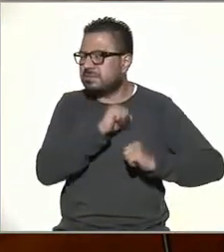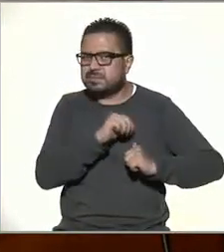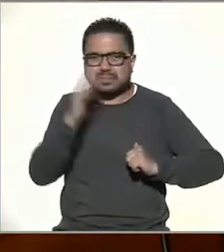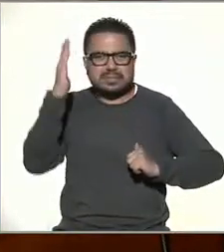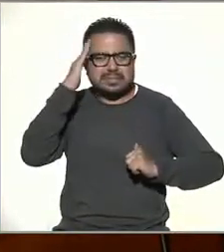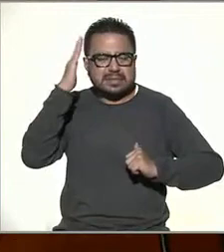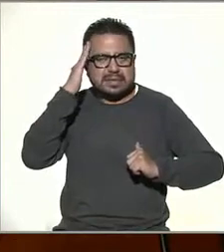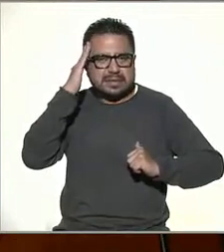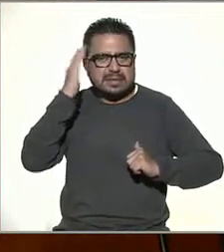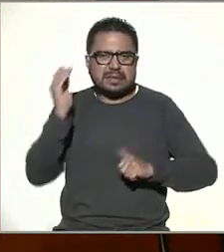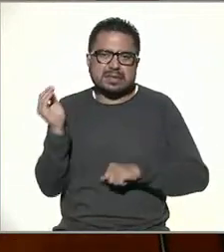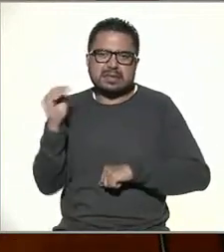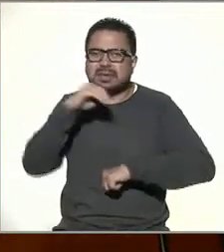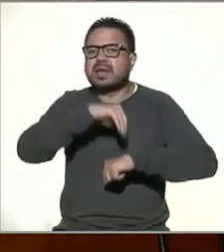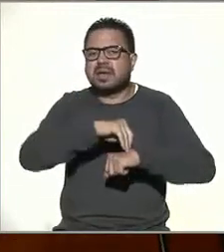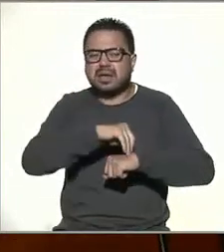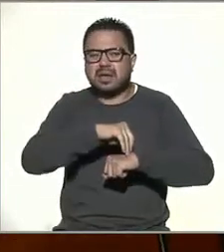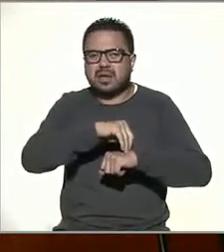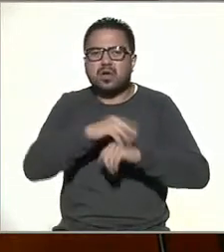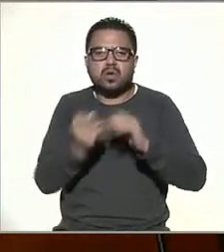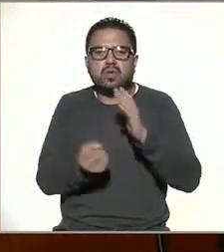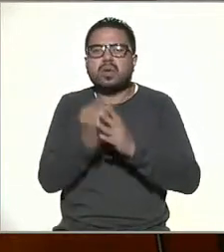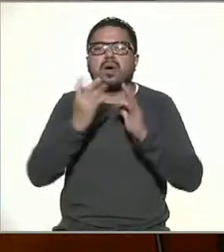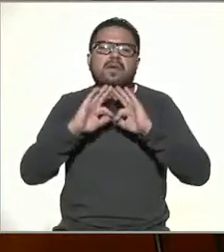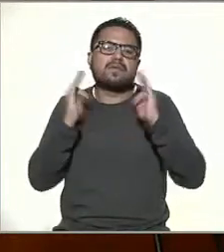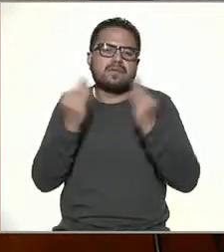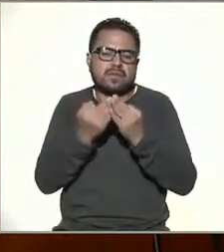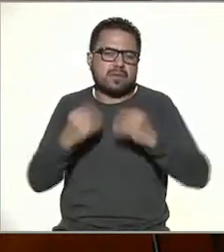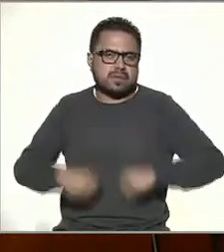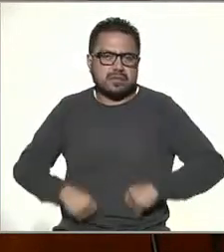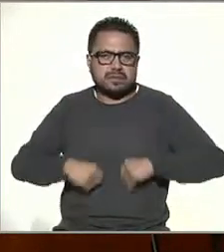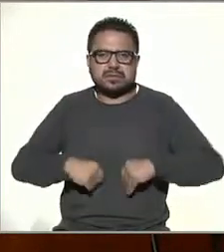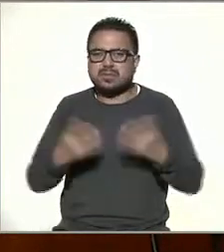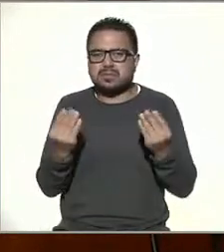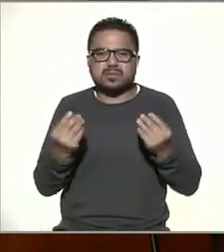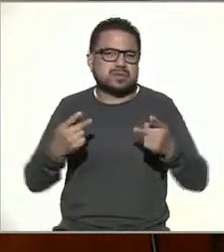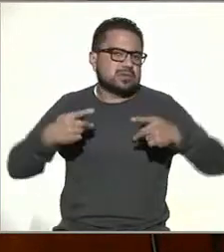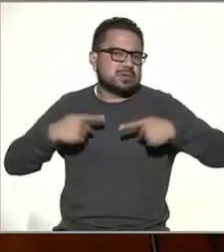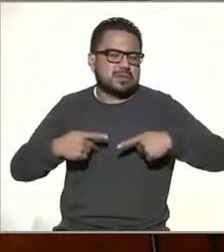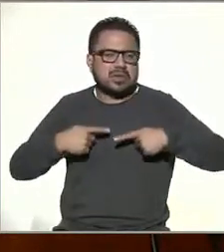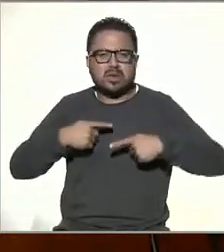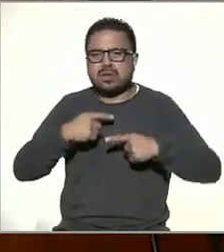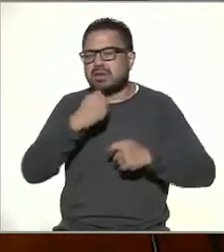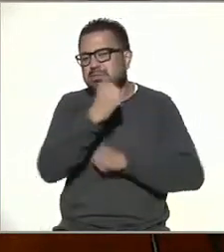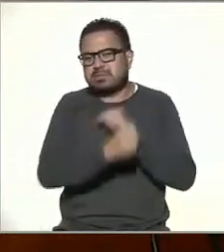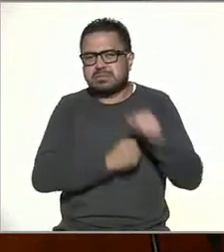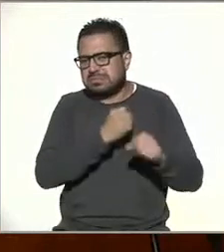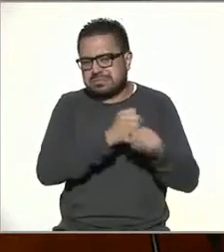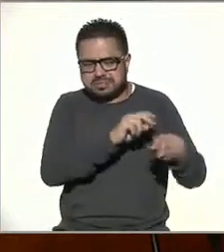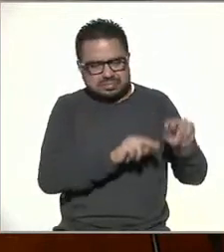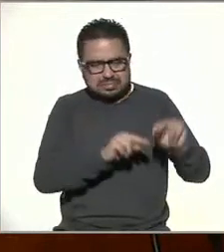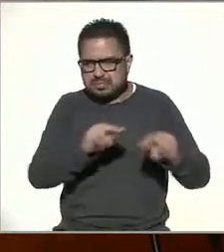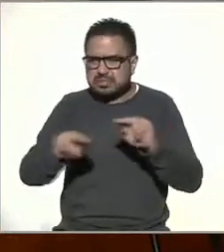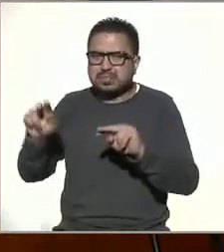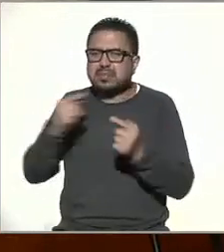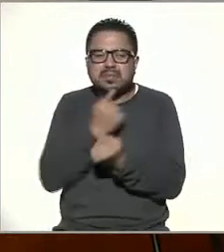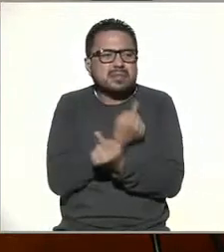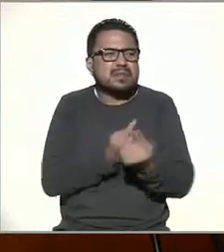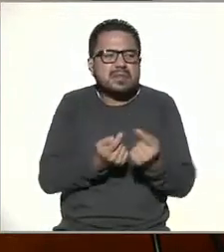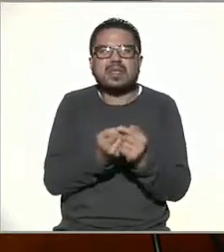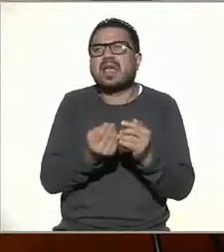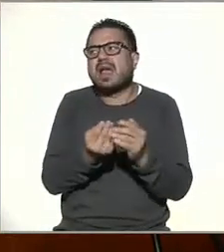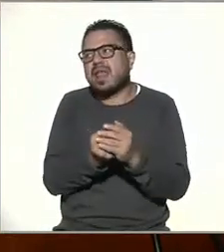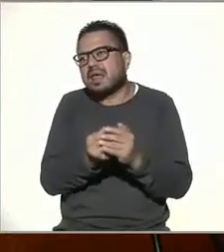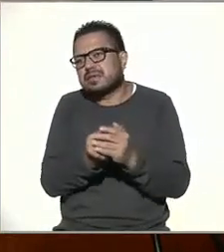trajo pues un nuevo estilo de vida para muchas personas y hablamos de todas las edades. Los chiquitos que tenían que tomar